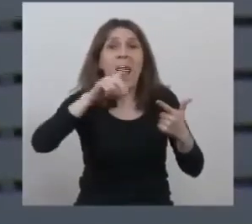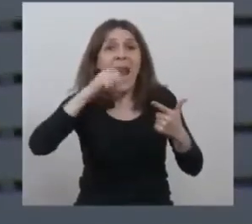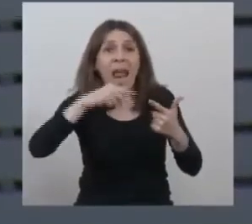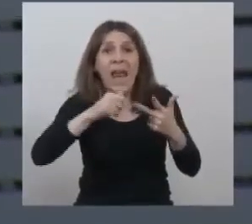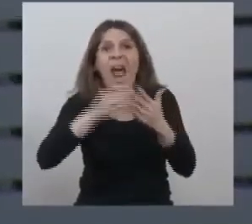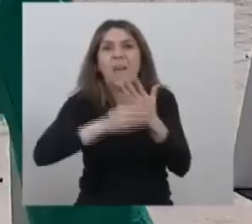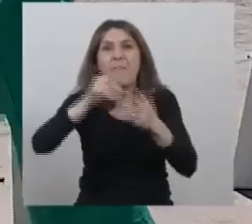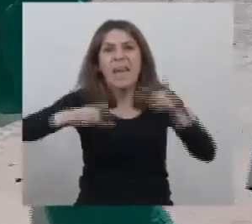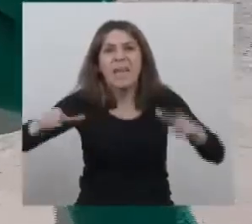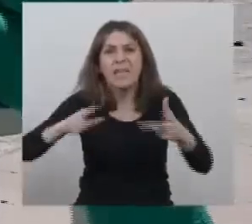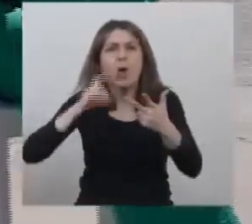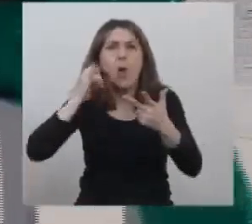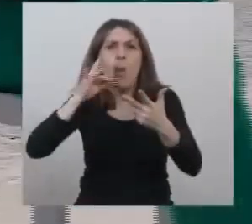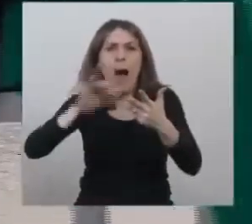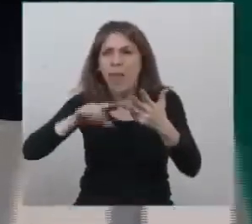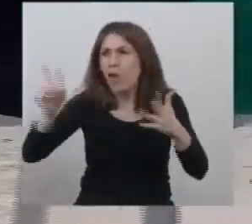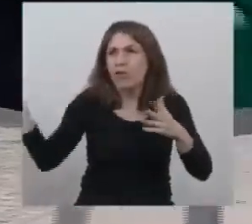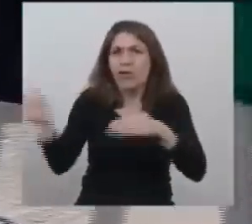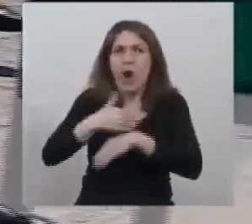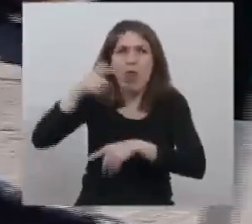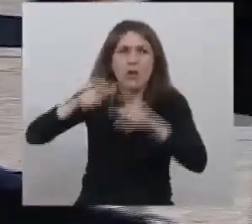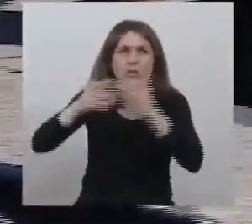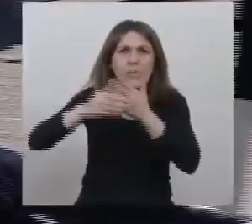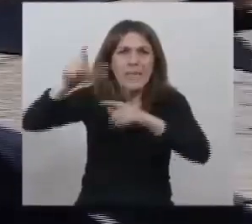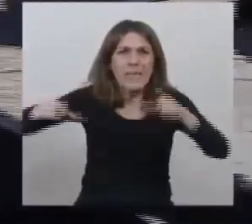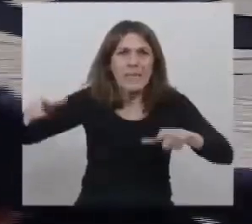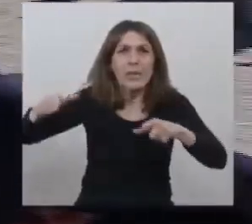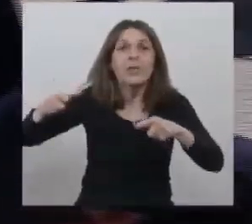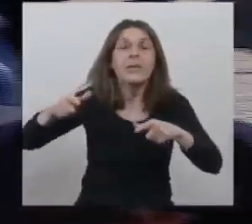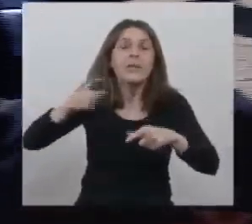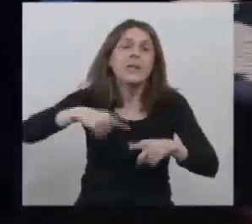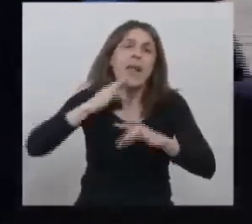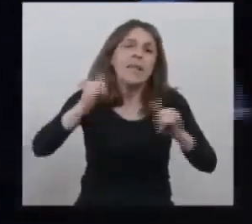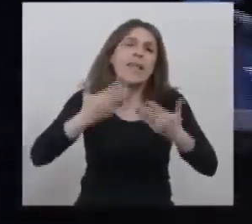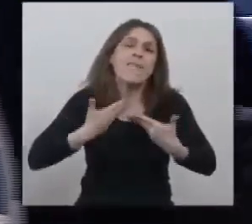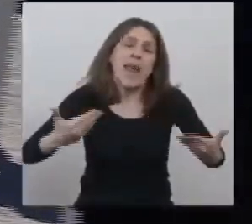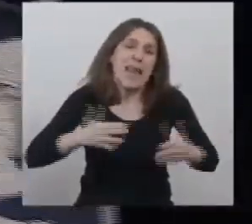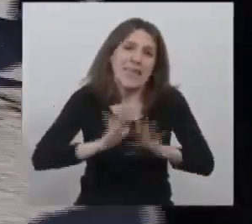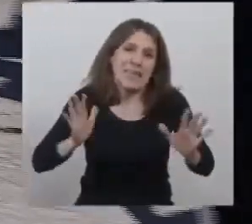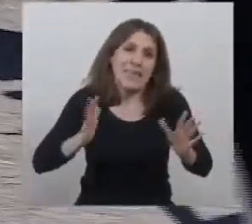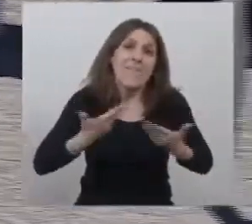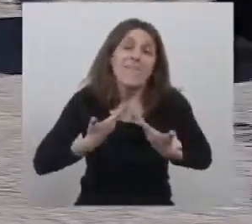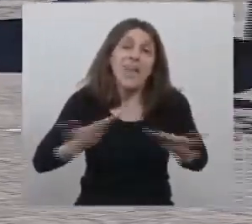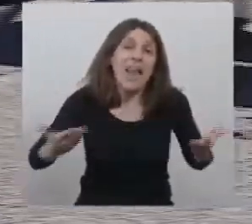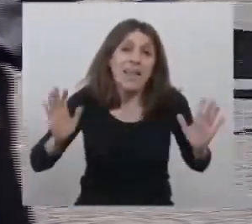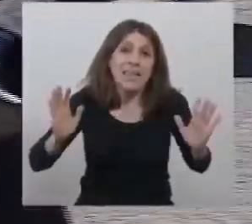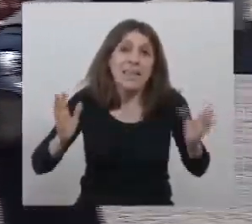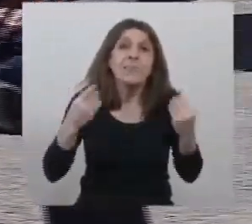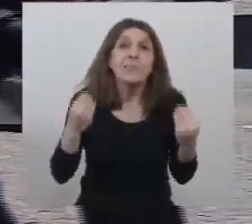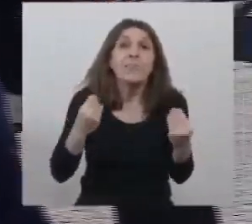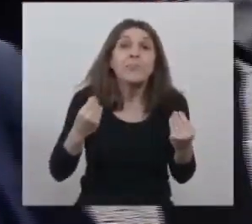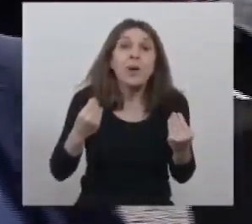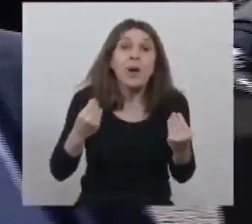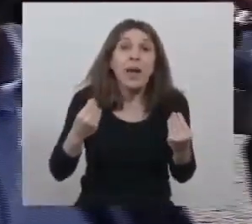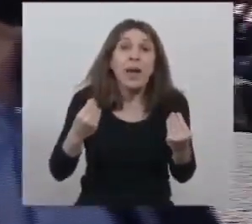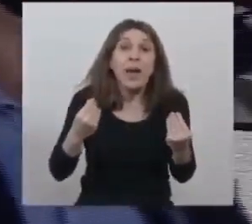Guado y todos los ministros aquí presentes y decirles que estamos muy felices. Muy felices porque cuando